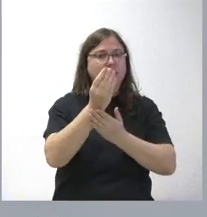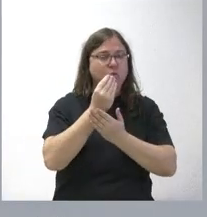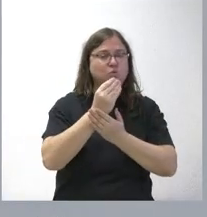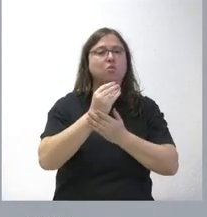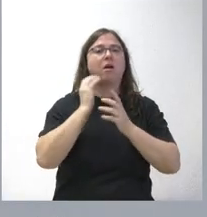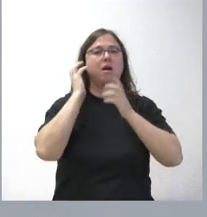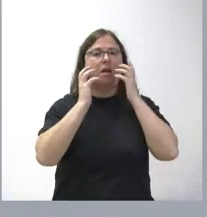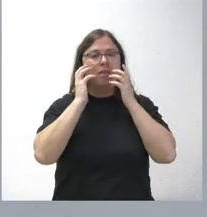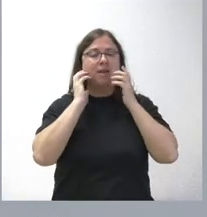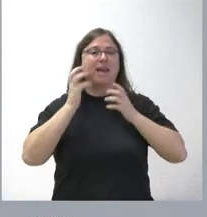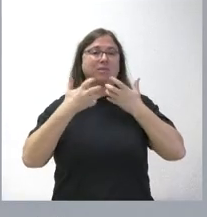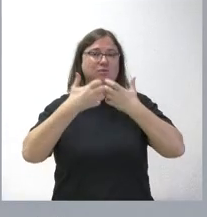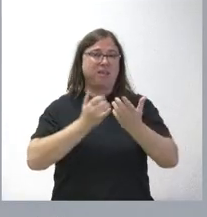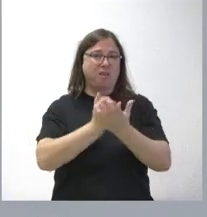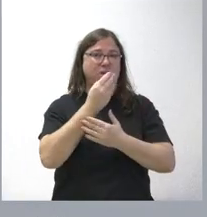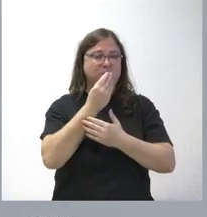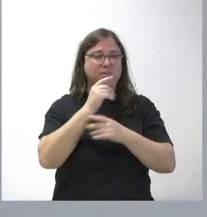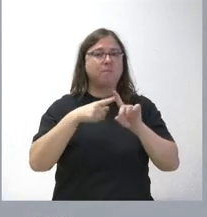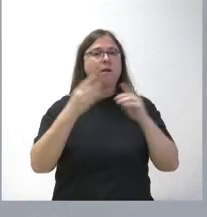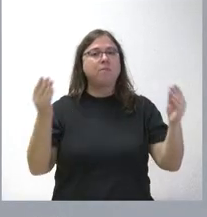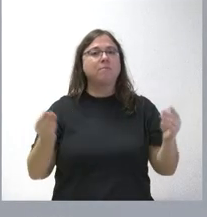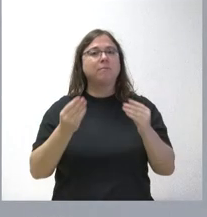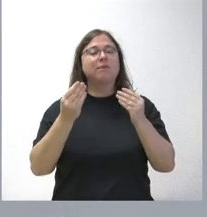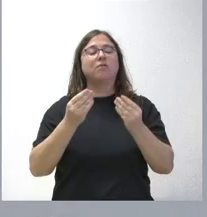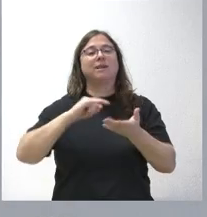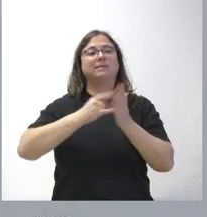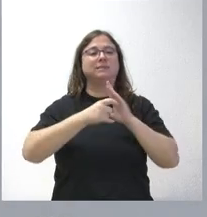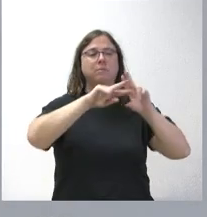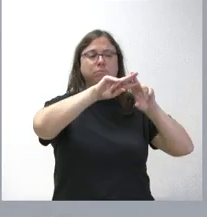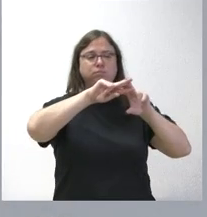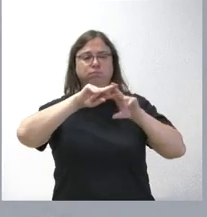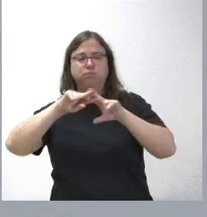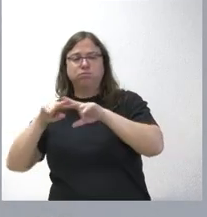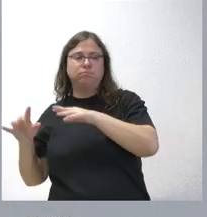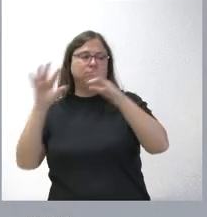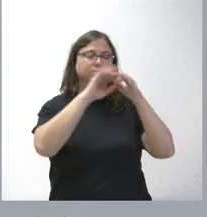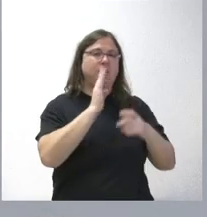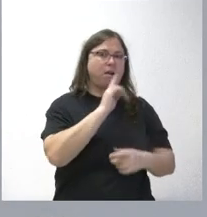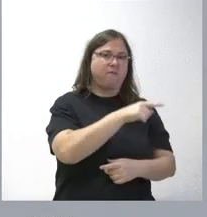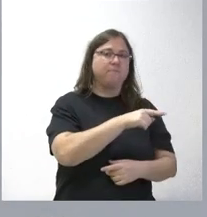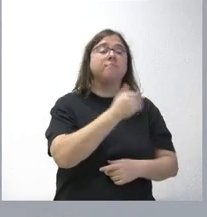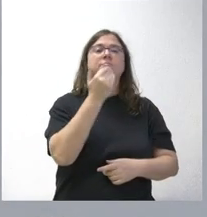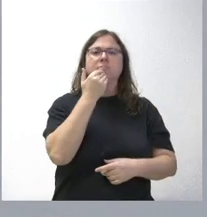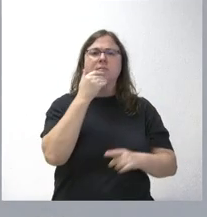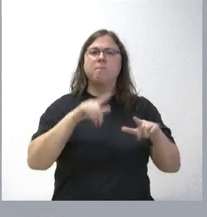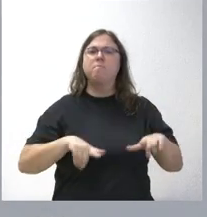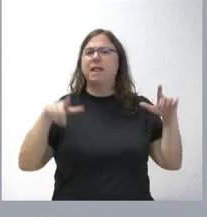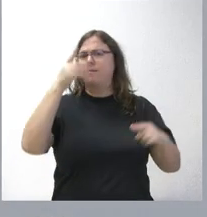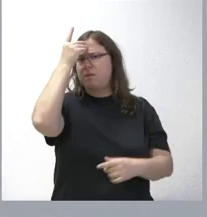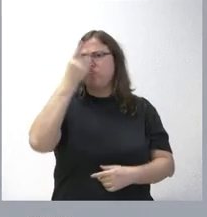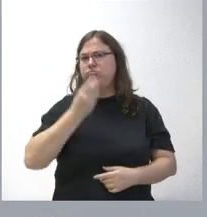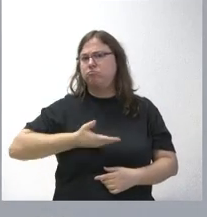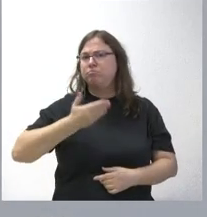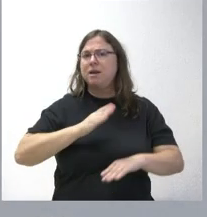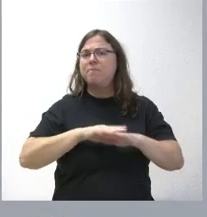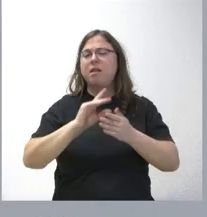agroalimentaria y también para mejorar los sistemas de trazabilidad. Es una potente plataforma digital para la recopilación